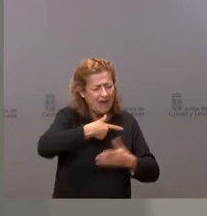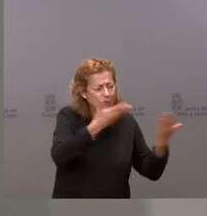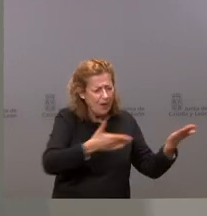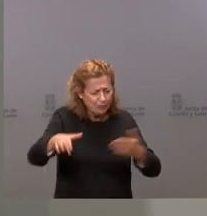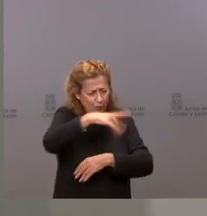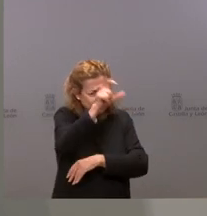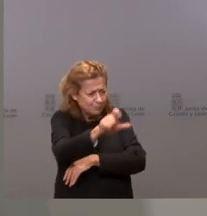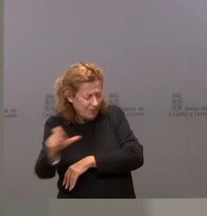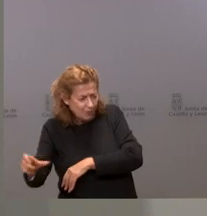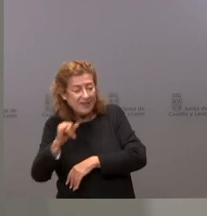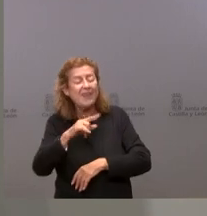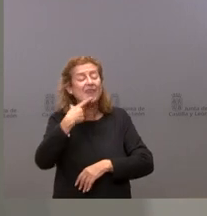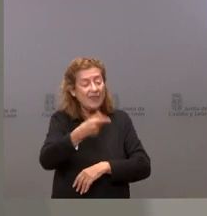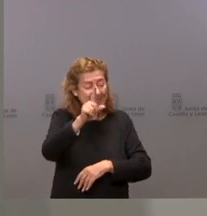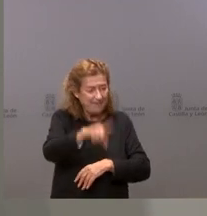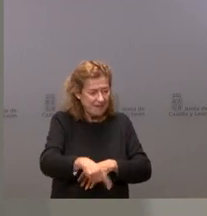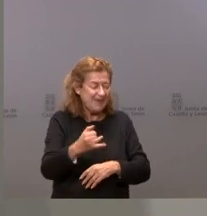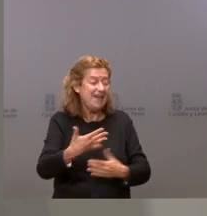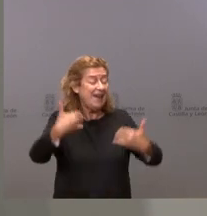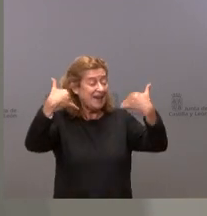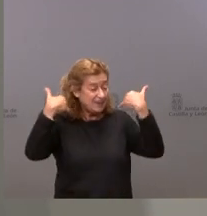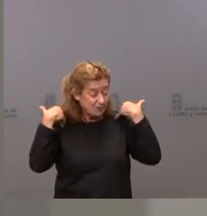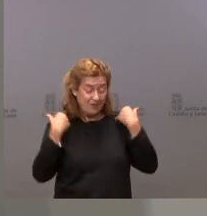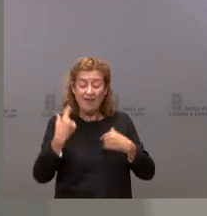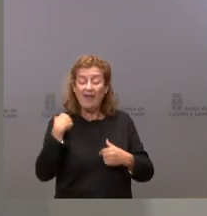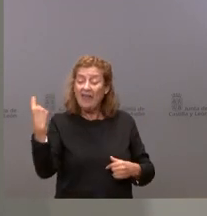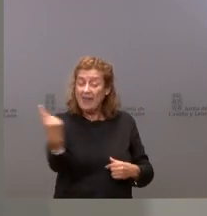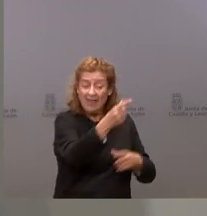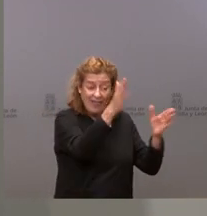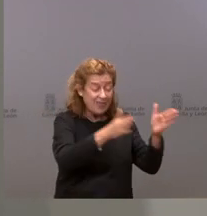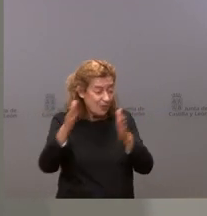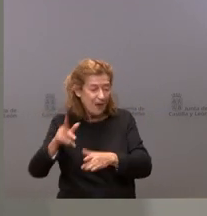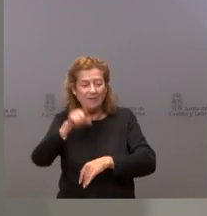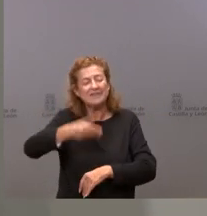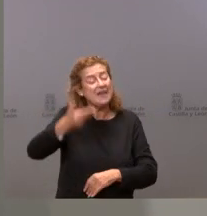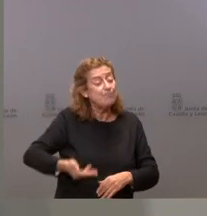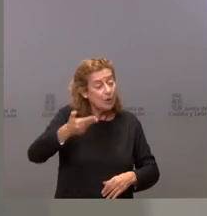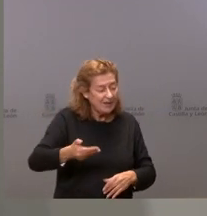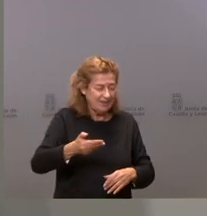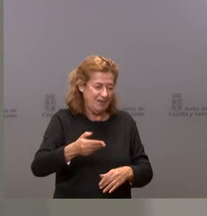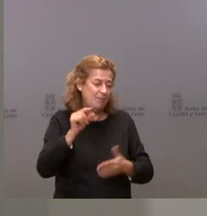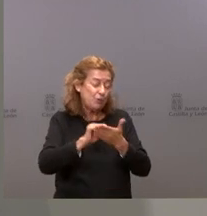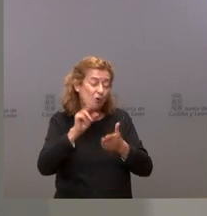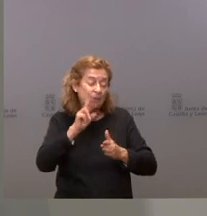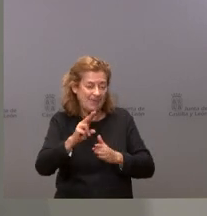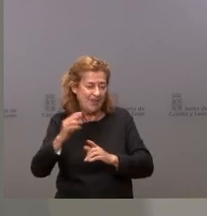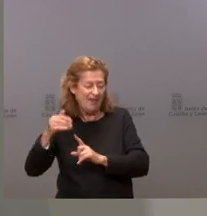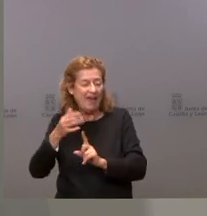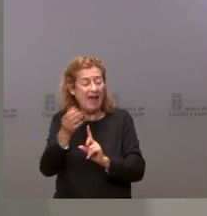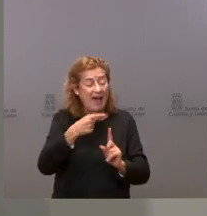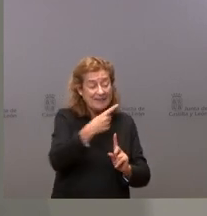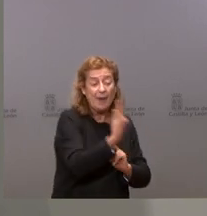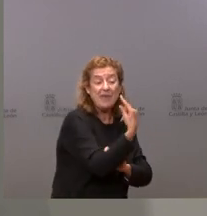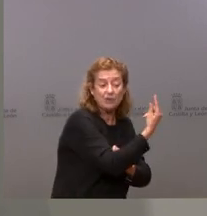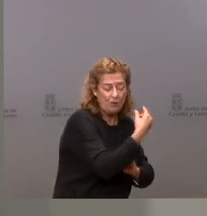poner de manifiesto que la responsabilidad individual también es importante desde el punto de vista del aislamiento de aquellas personas que hayan dado